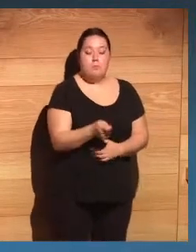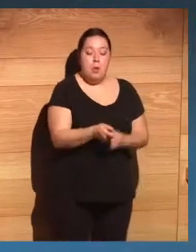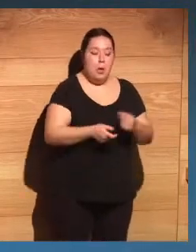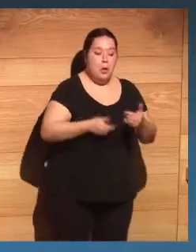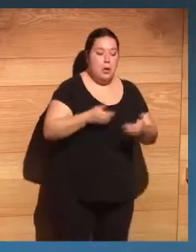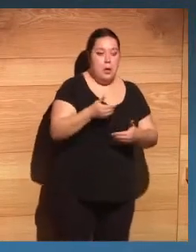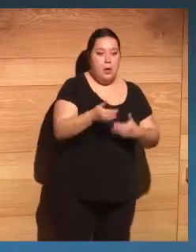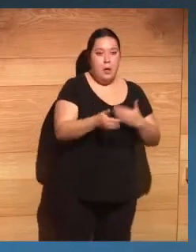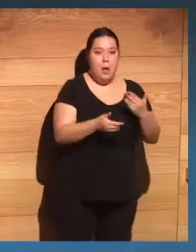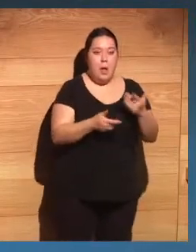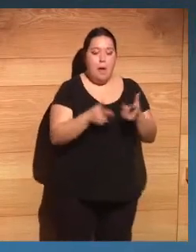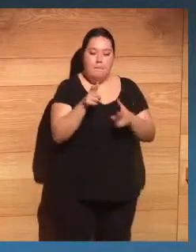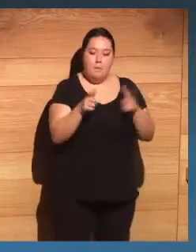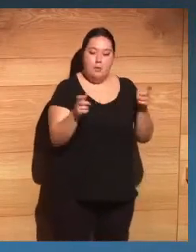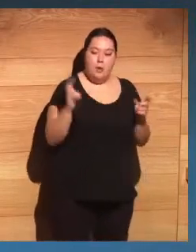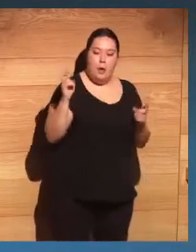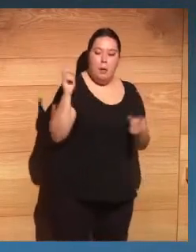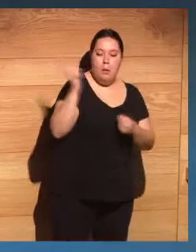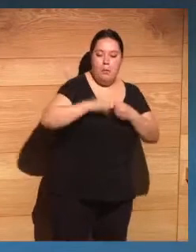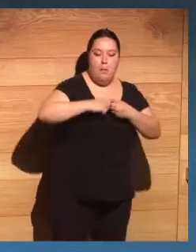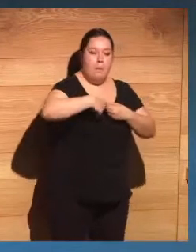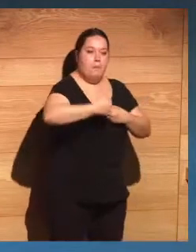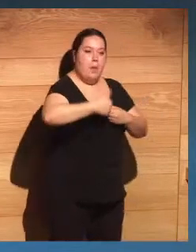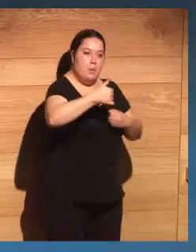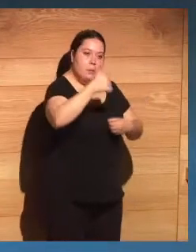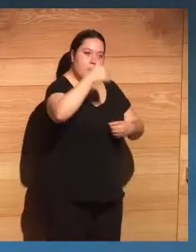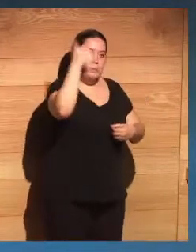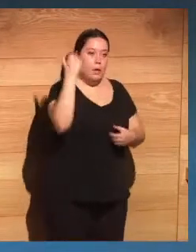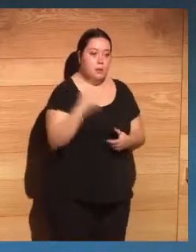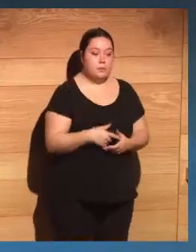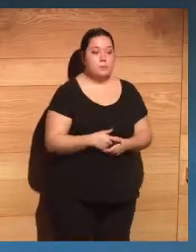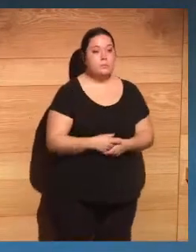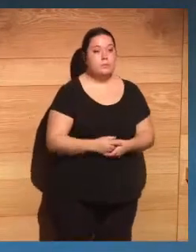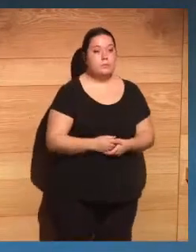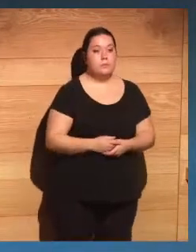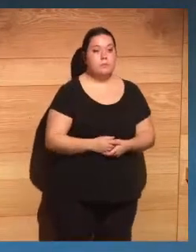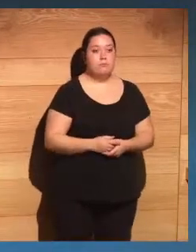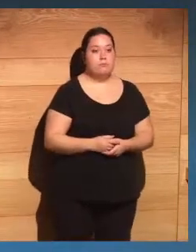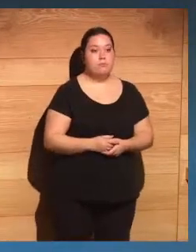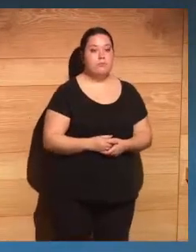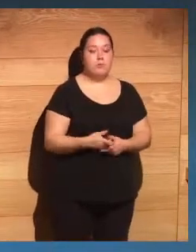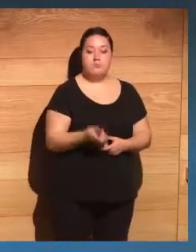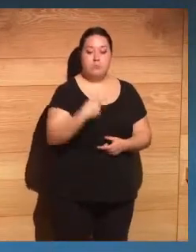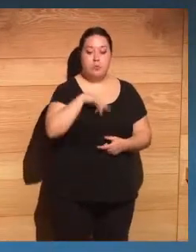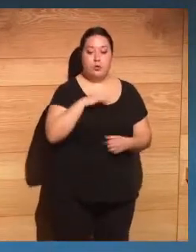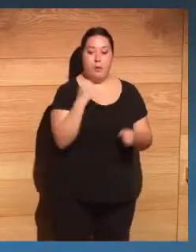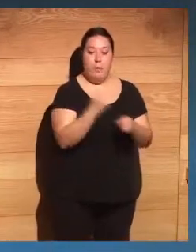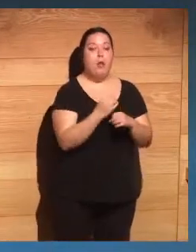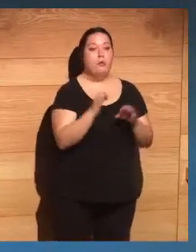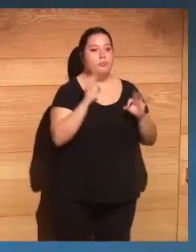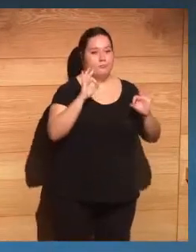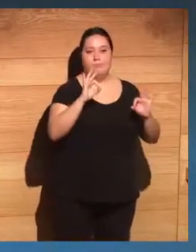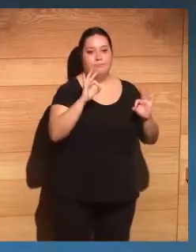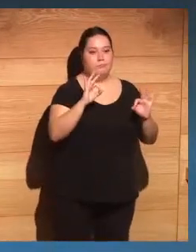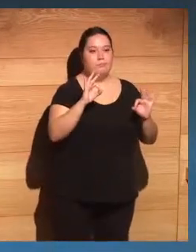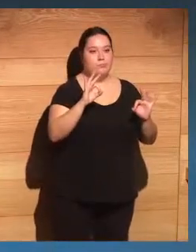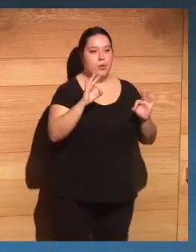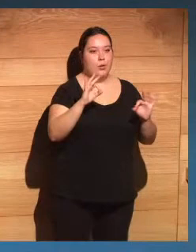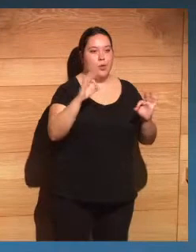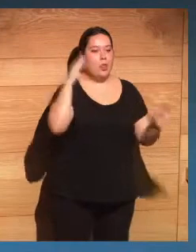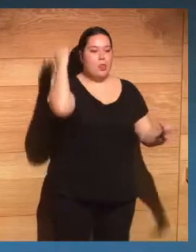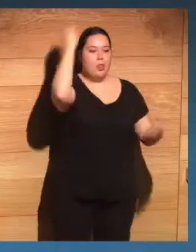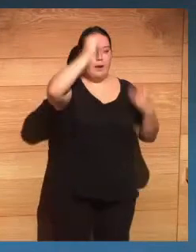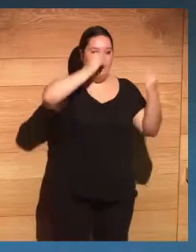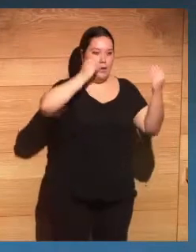poco fuimos sumando más personas entre las que estaban aquí presentes y nuestro trabajo, evidentemente, es un trabajo de